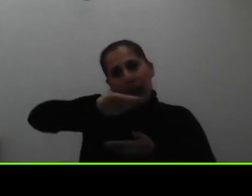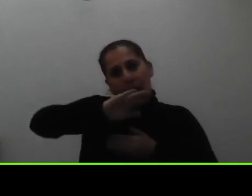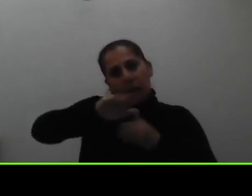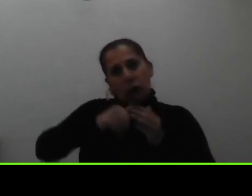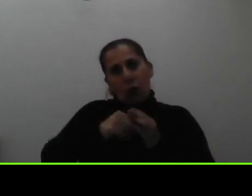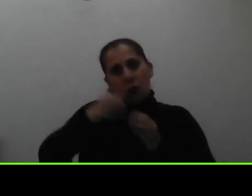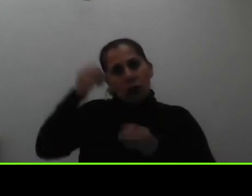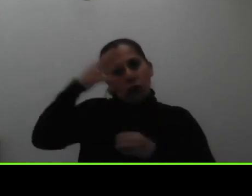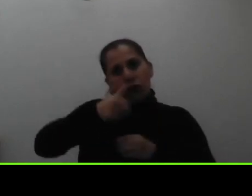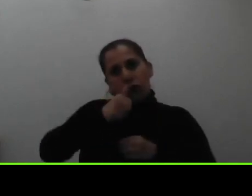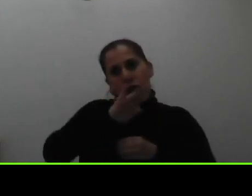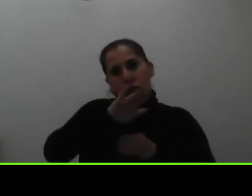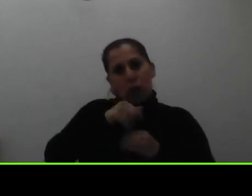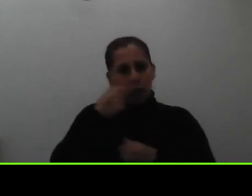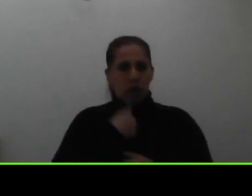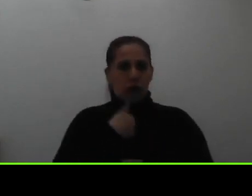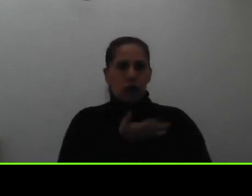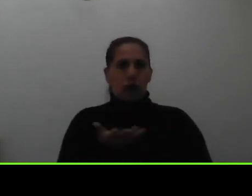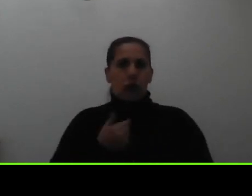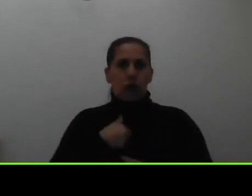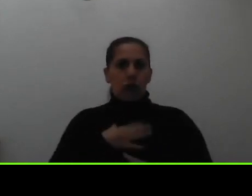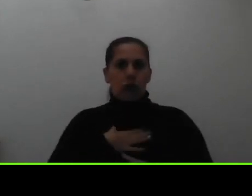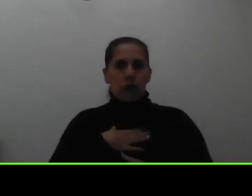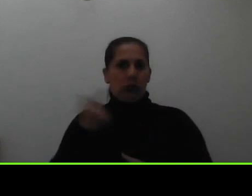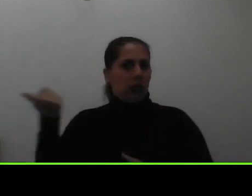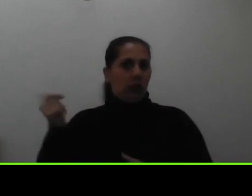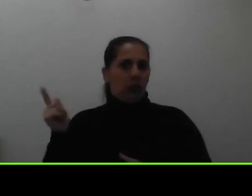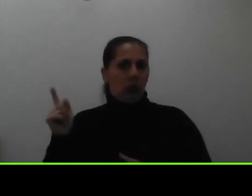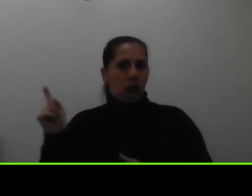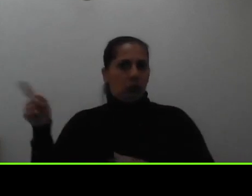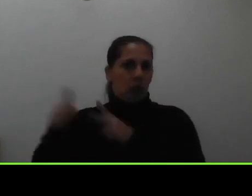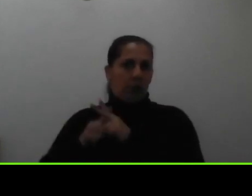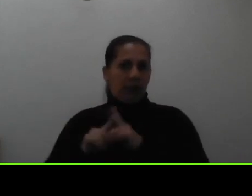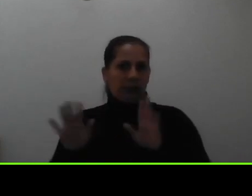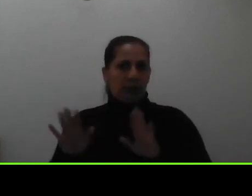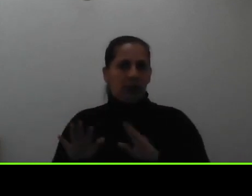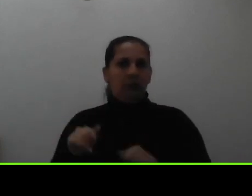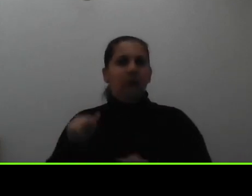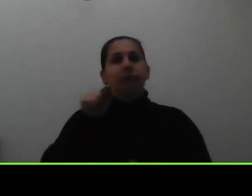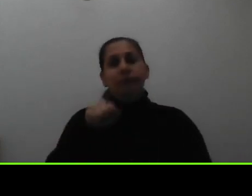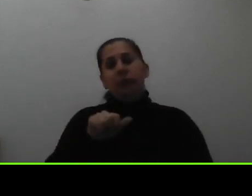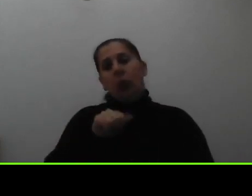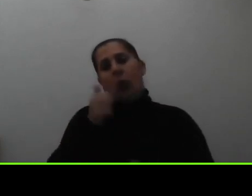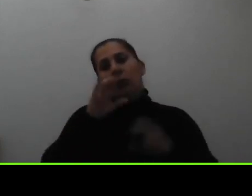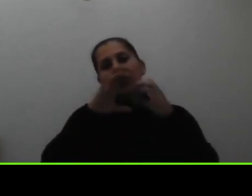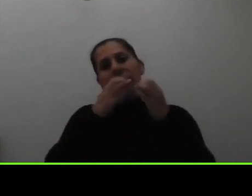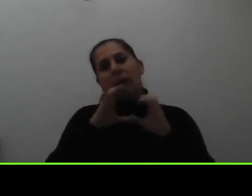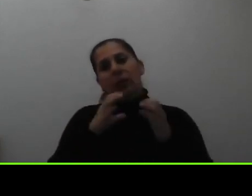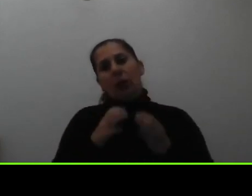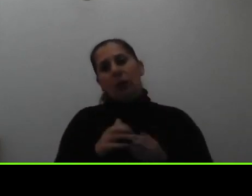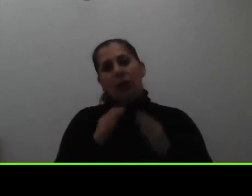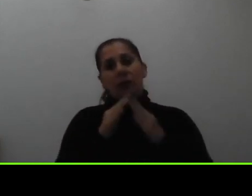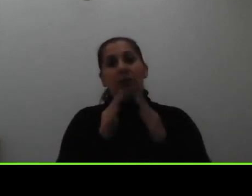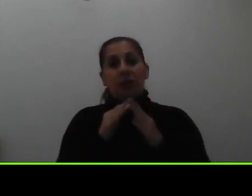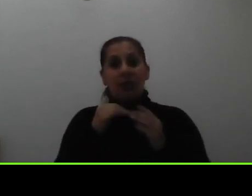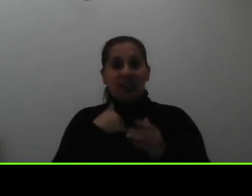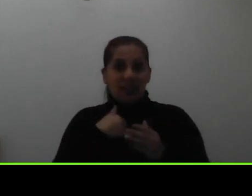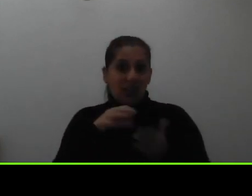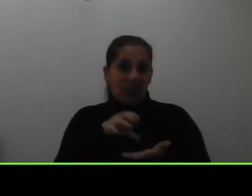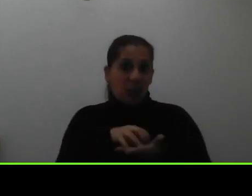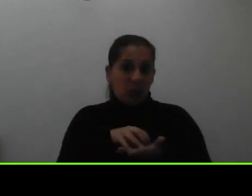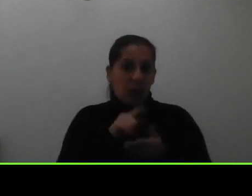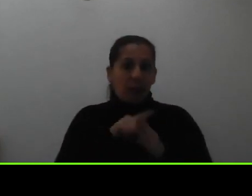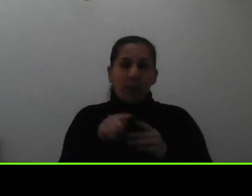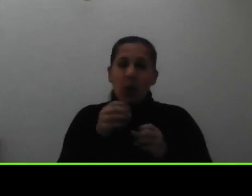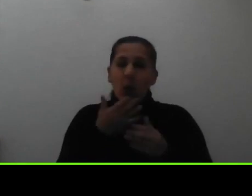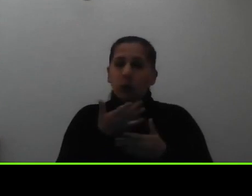nosotros por ejemplo y así podría haber otras categorías de vivienda en las que ustedes tengan alguna duda pero digamos en los